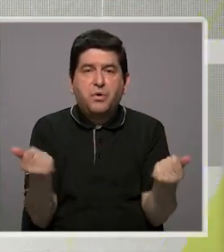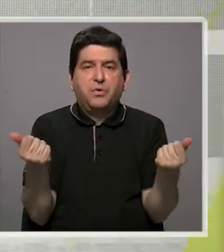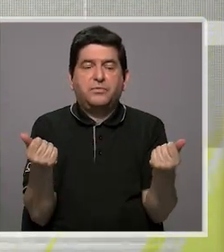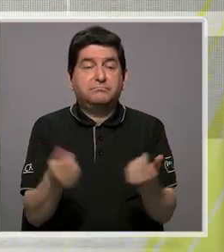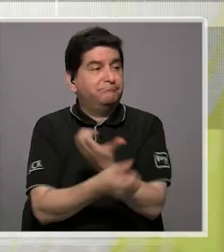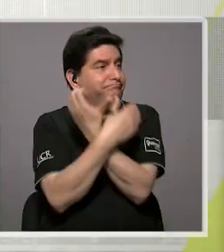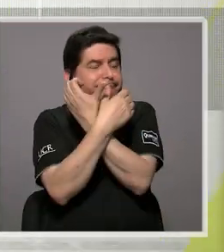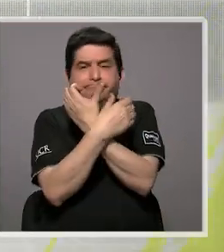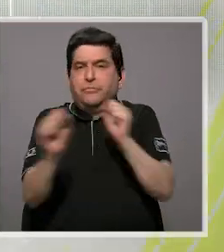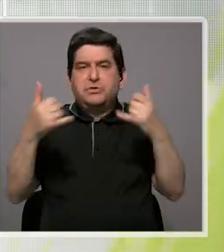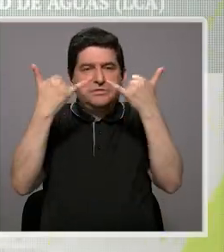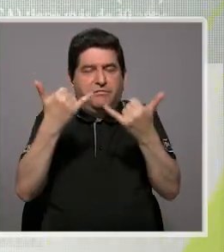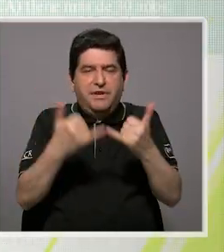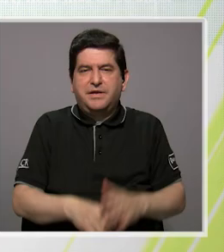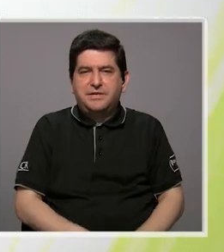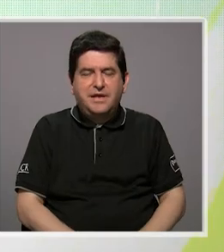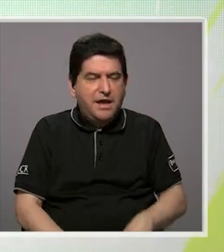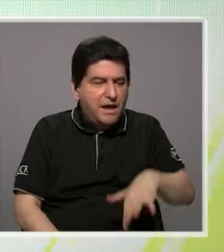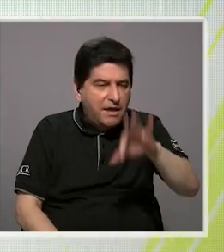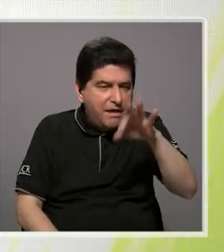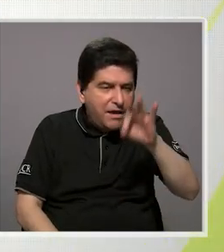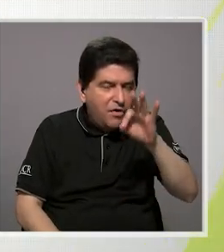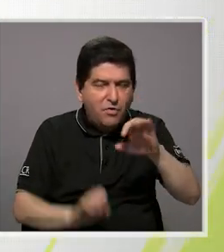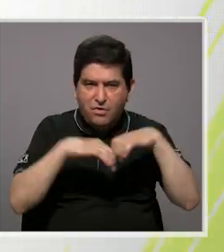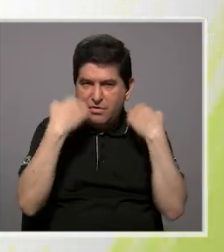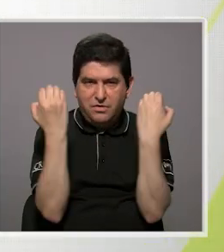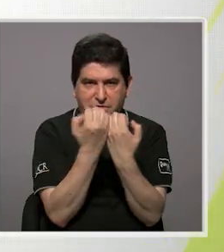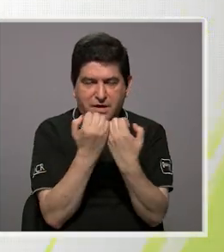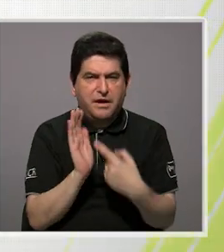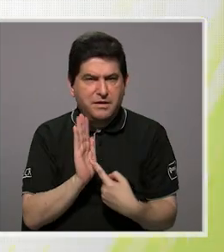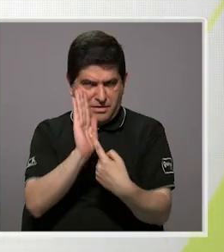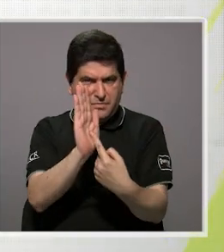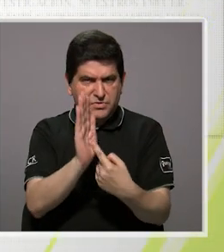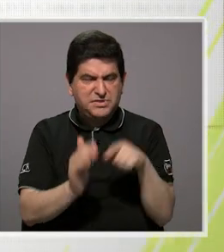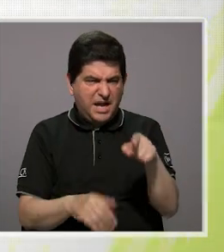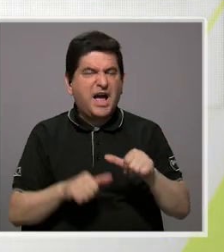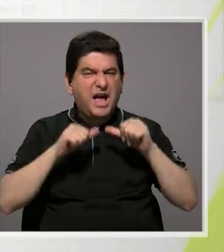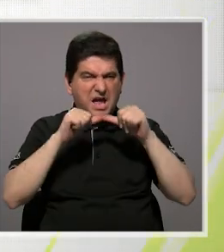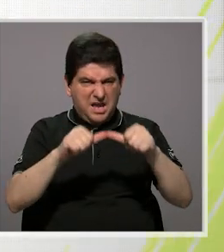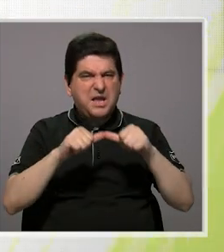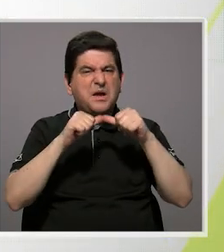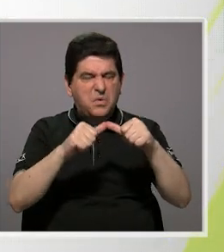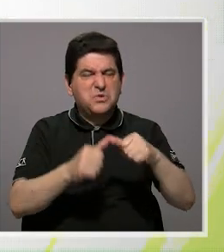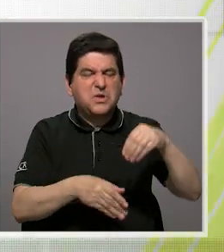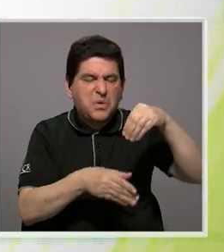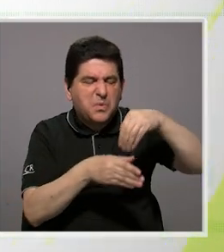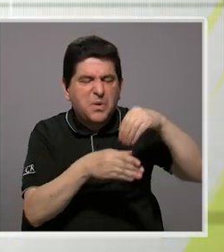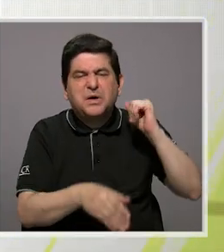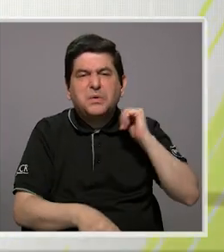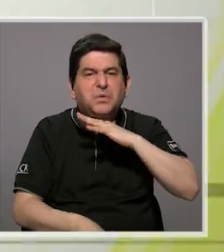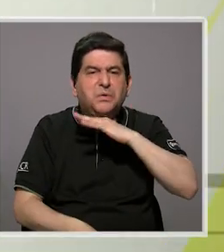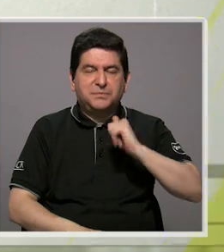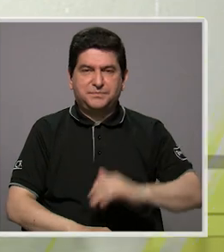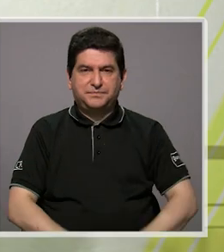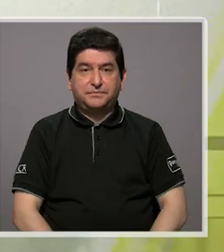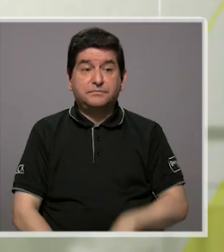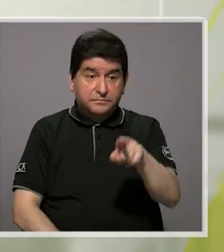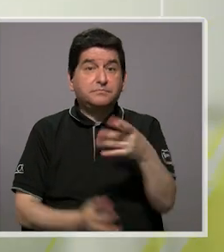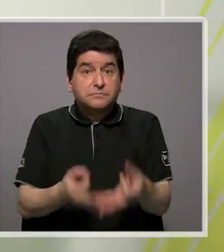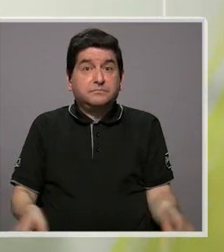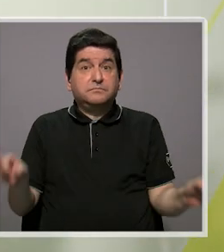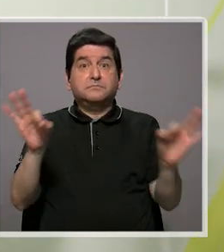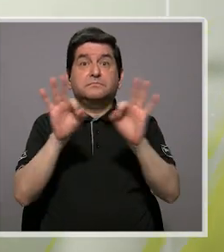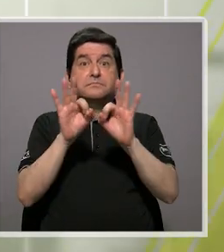fue imposible el observar señales en el equipo que dijeran, bueno, ahí todavía hay alguna contaminación.